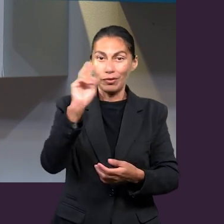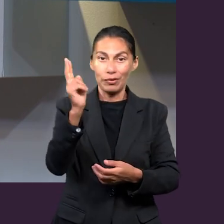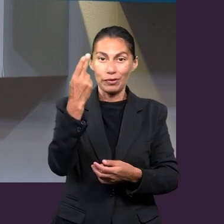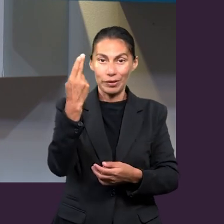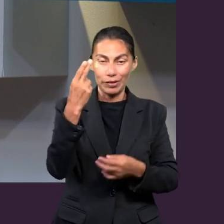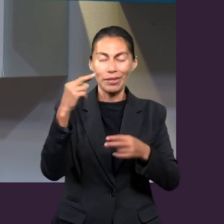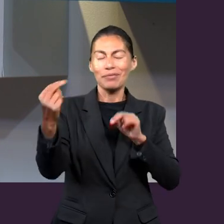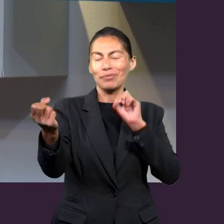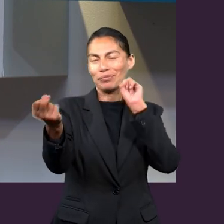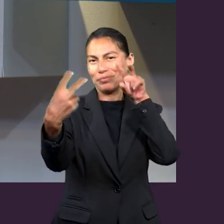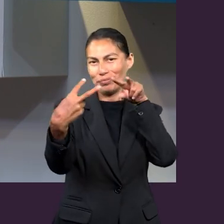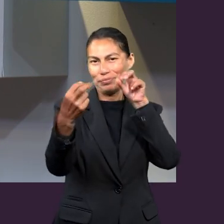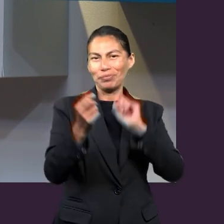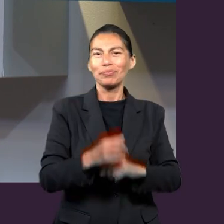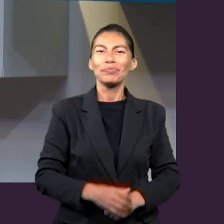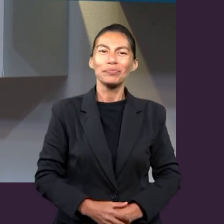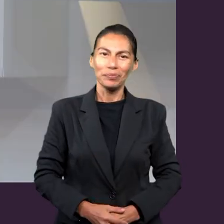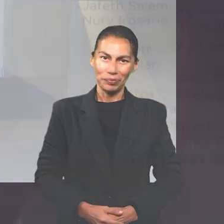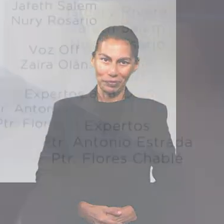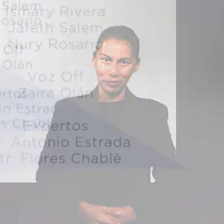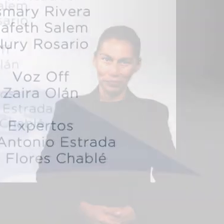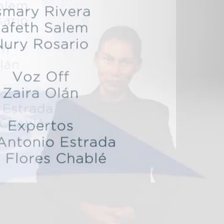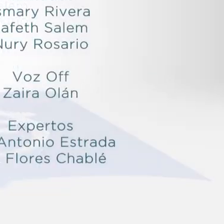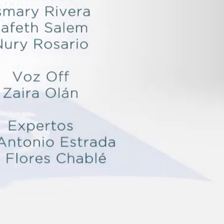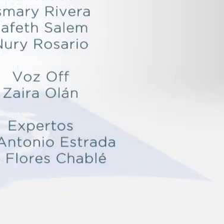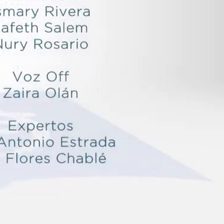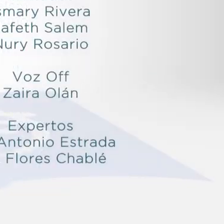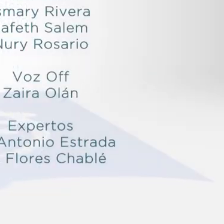de Escuela Sabática Universitaria.